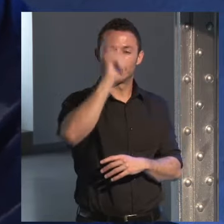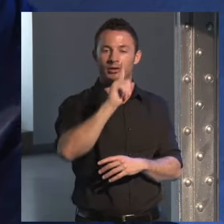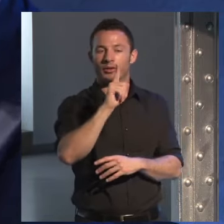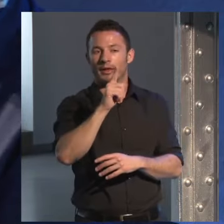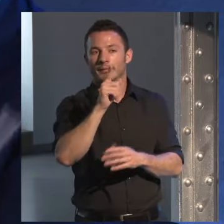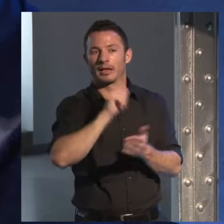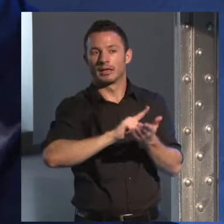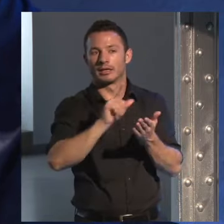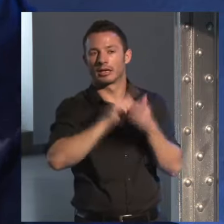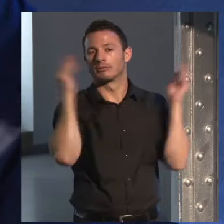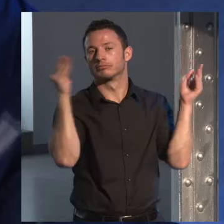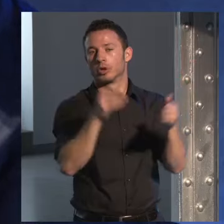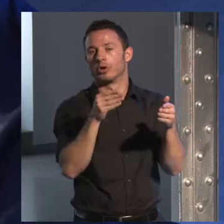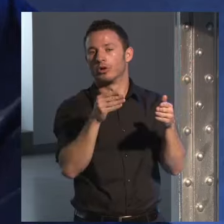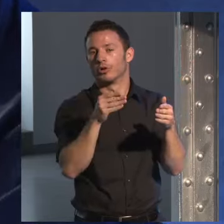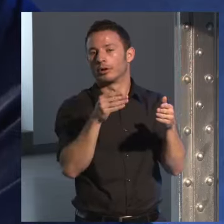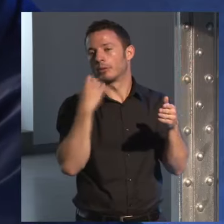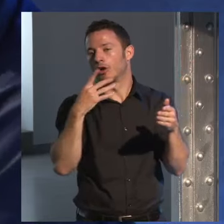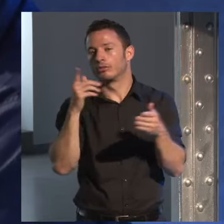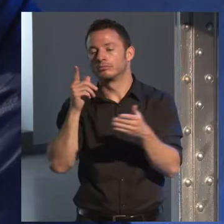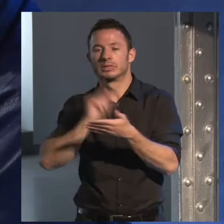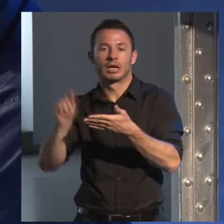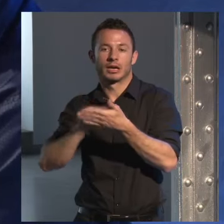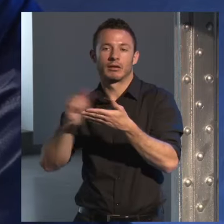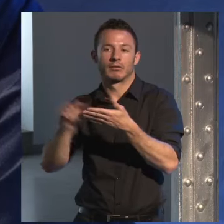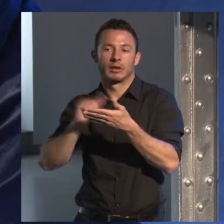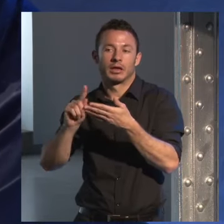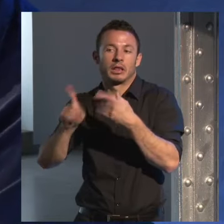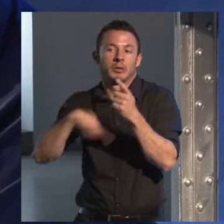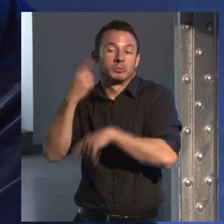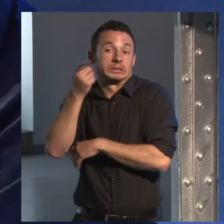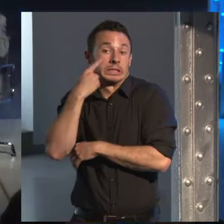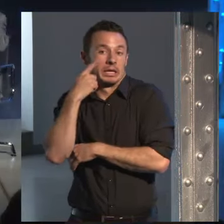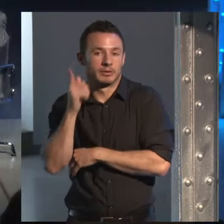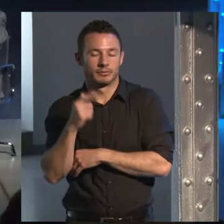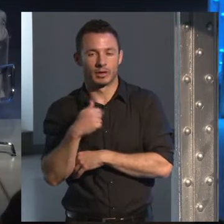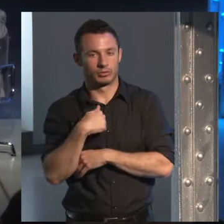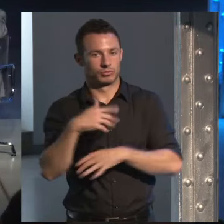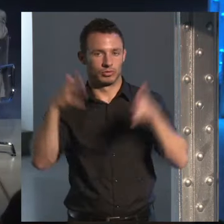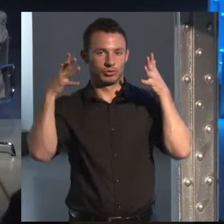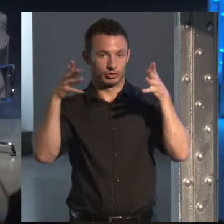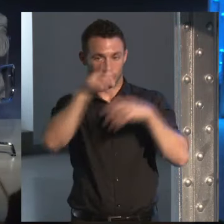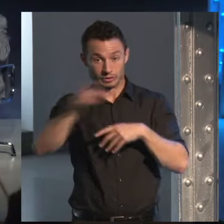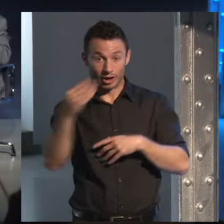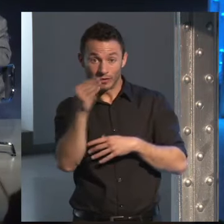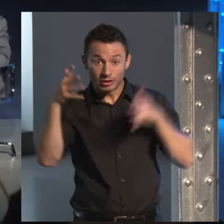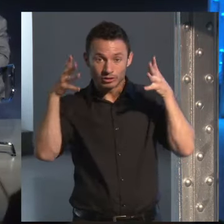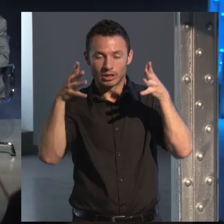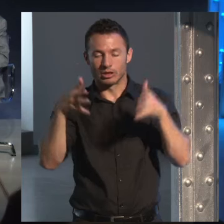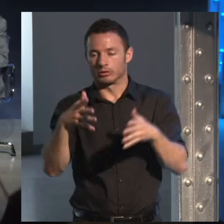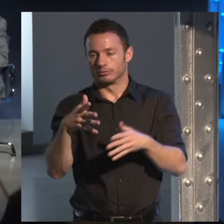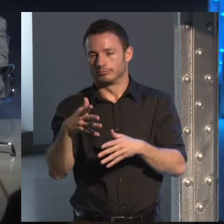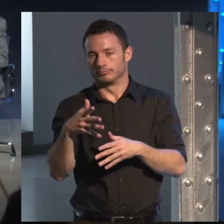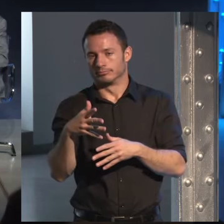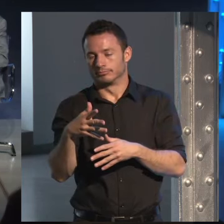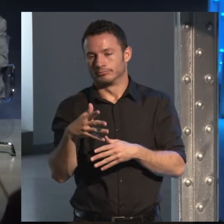literatura y sencillamente escribir y luego ya se verá? yo no me atrevería a dar un consejo a ningún joven porque además todos